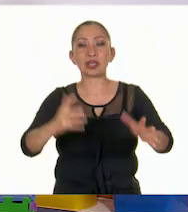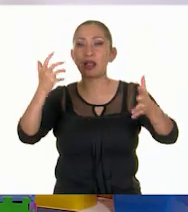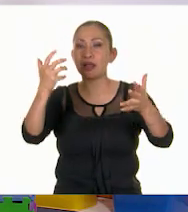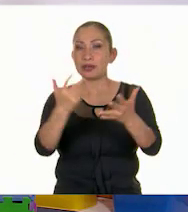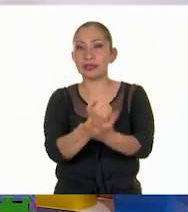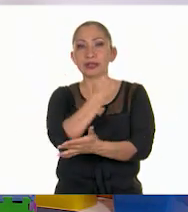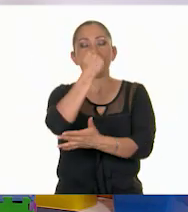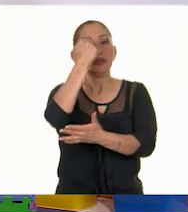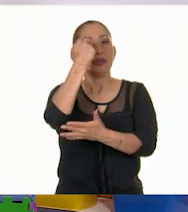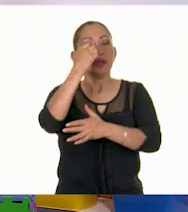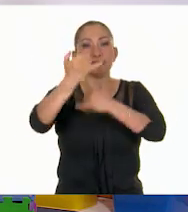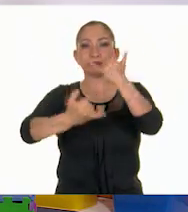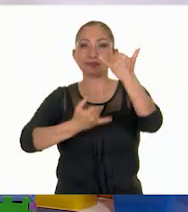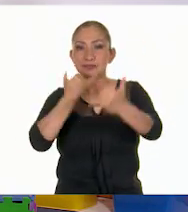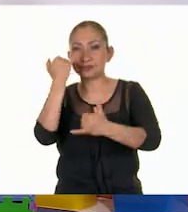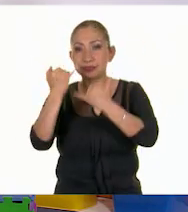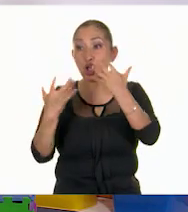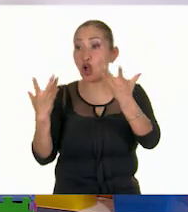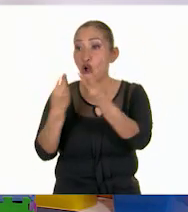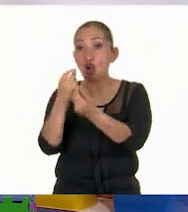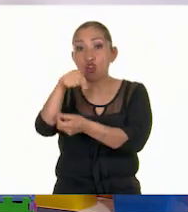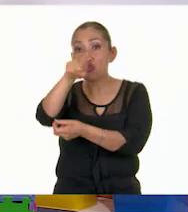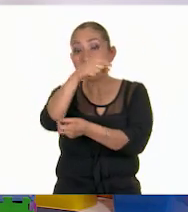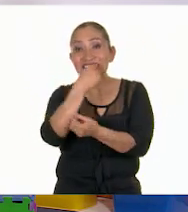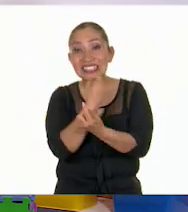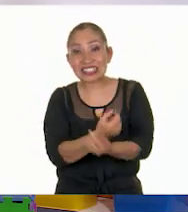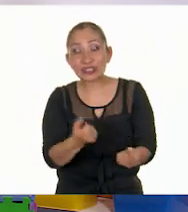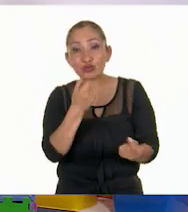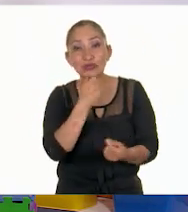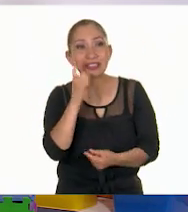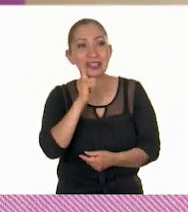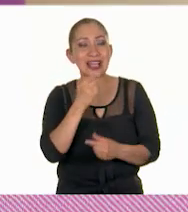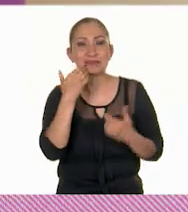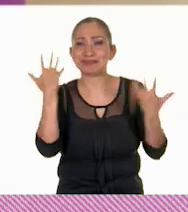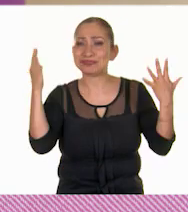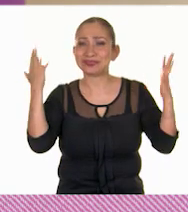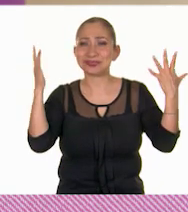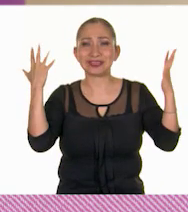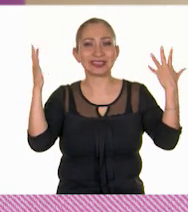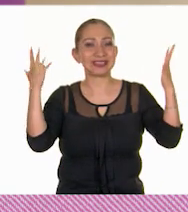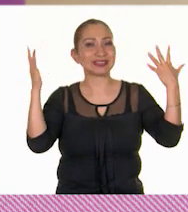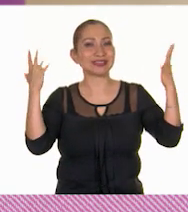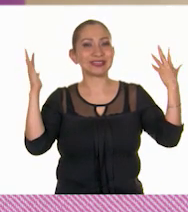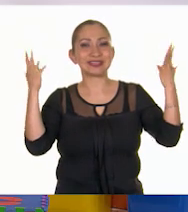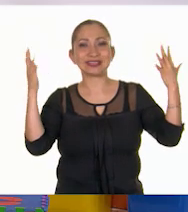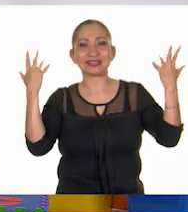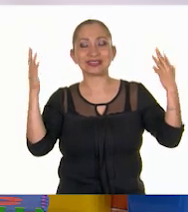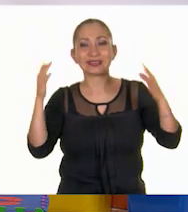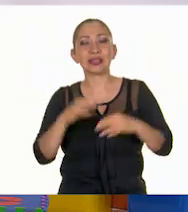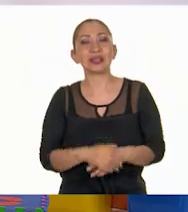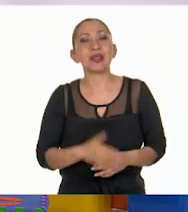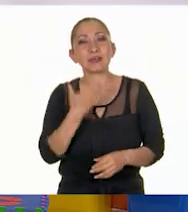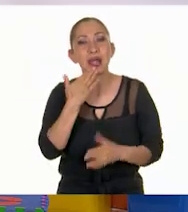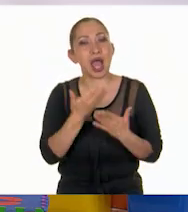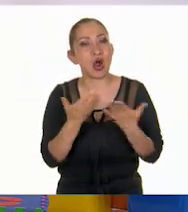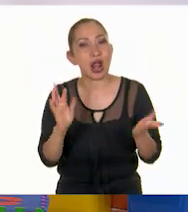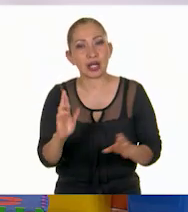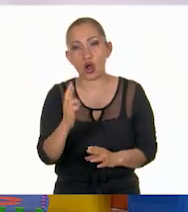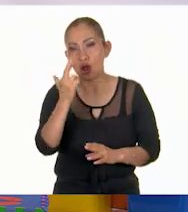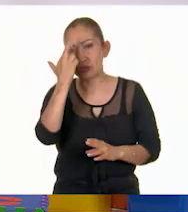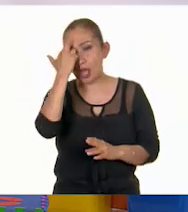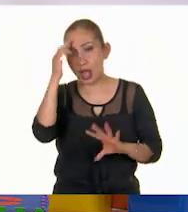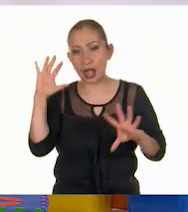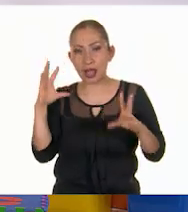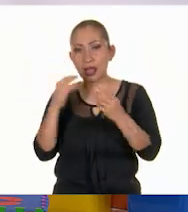ganadora del juego junto con los niños y niñas. ¡Viva! ¡Bravo! Y bueno, vamos a recordar un